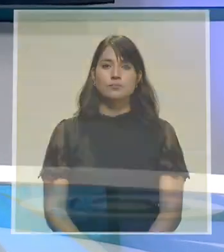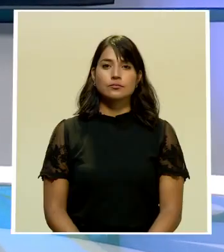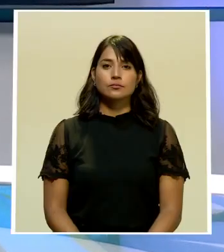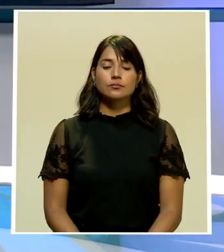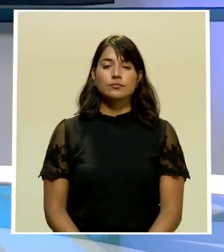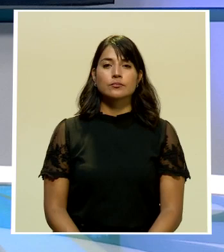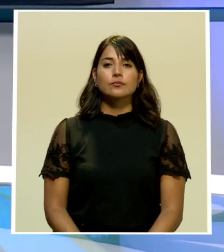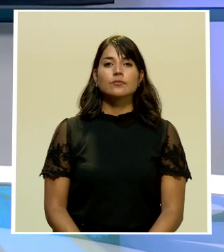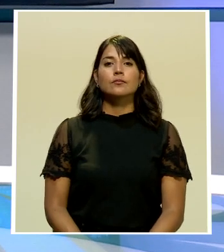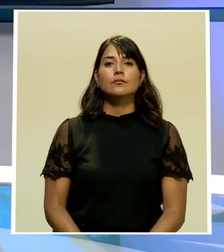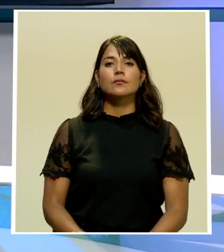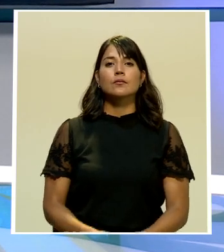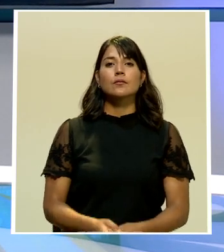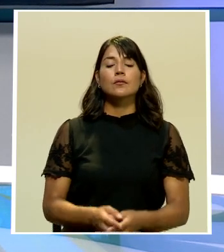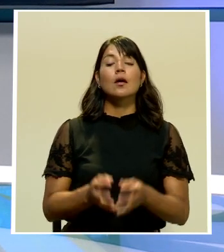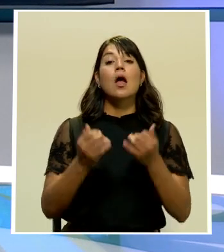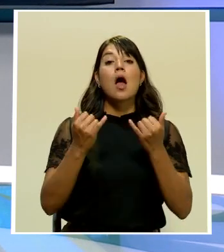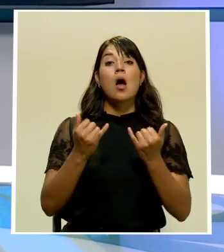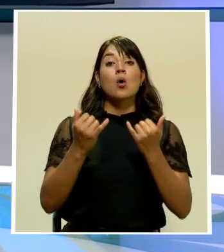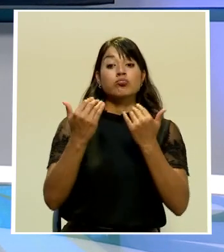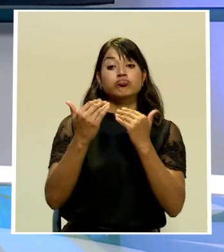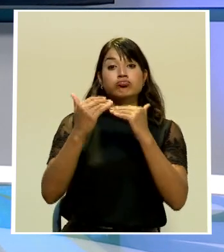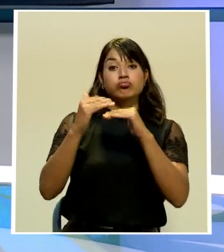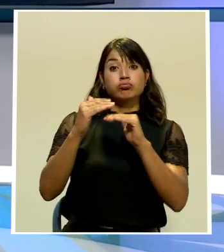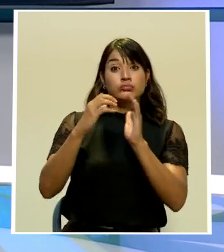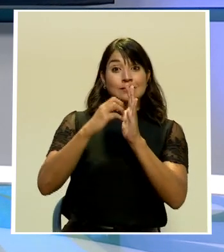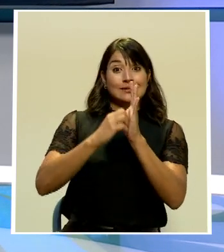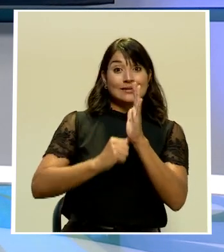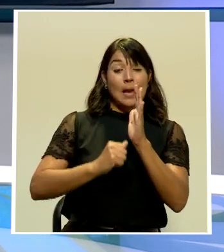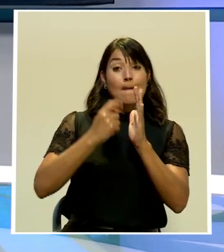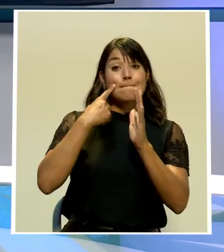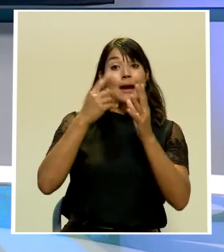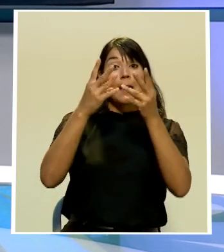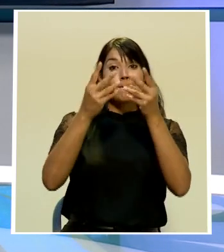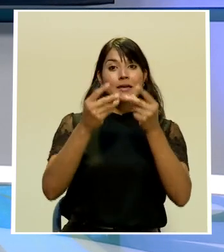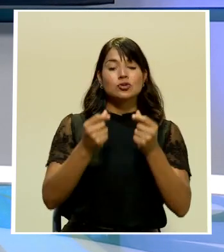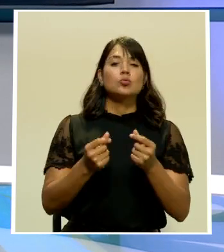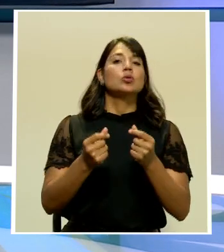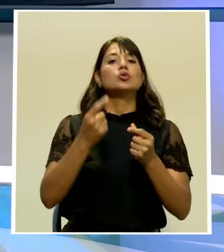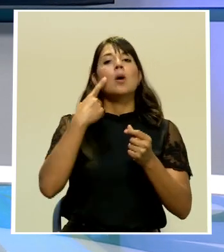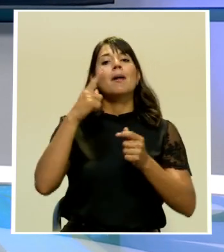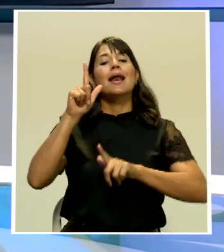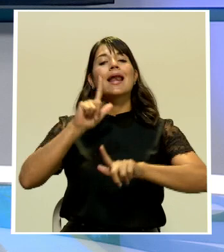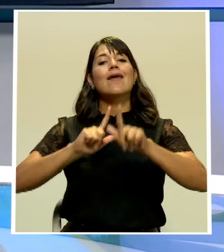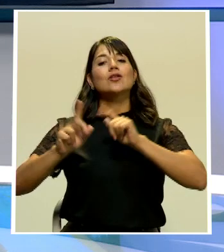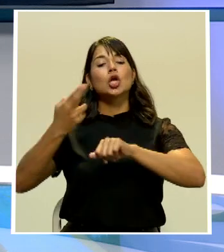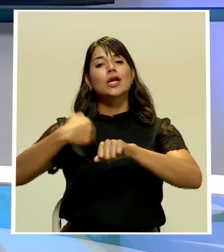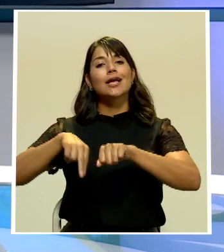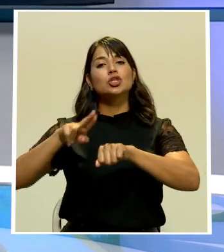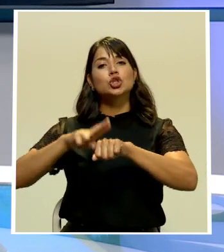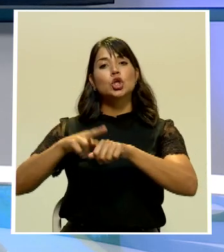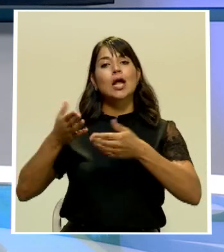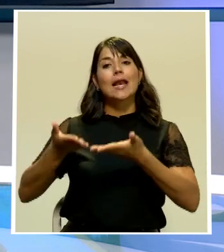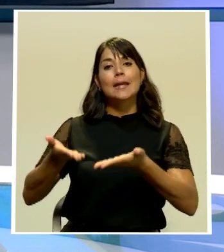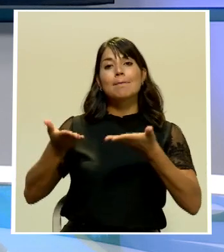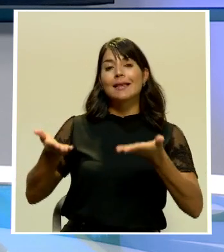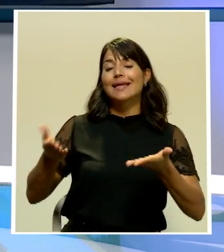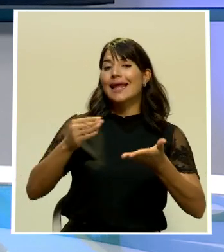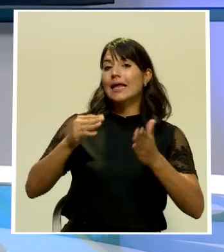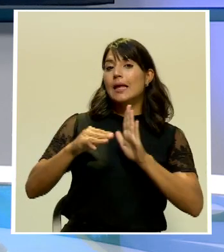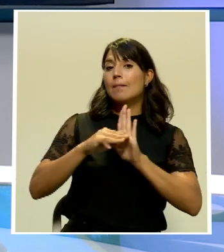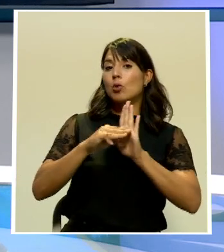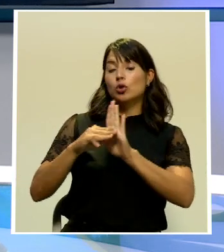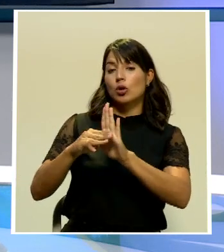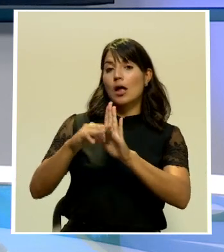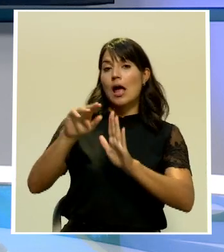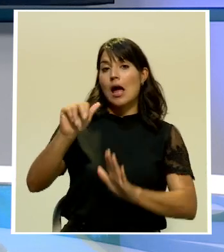Los recortes previstos en el presupuesto del Laboratorio Nacional de Materiales y Modelos Estructurales